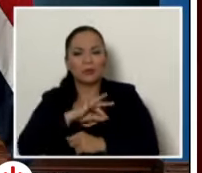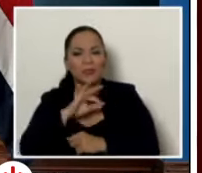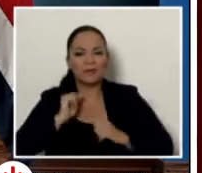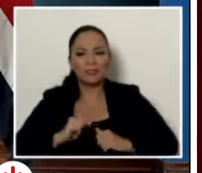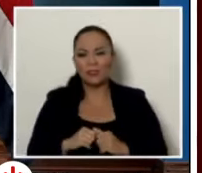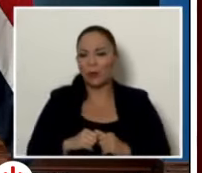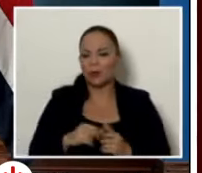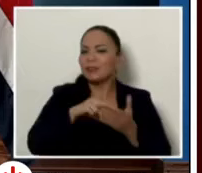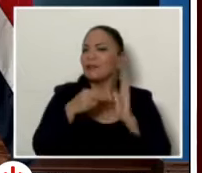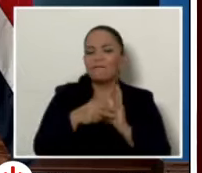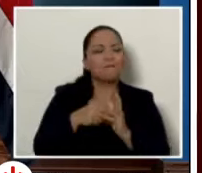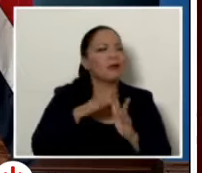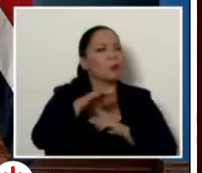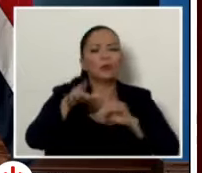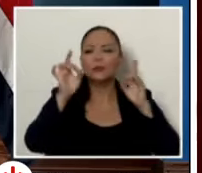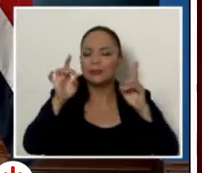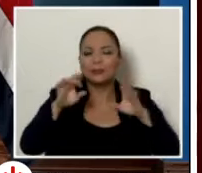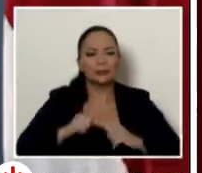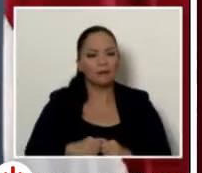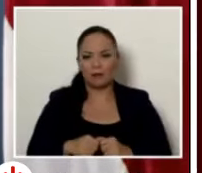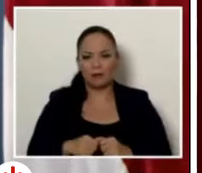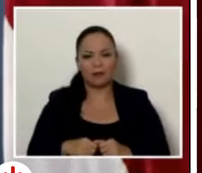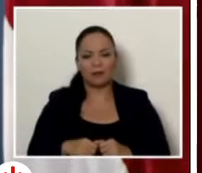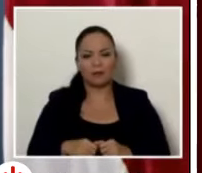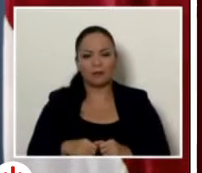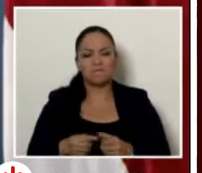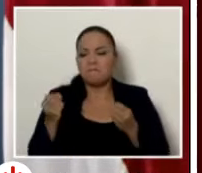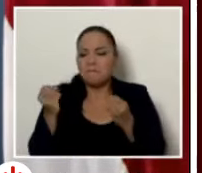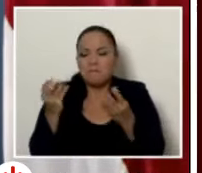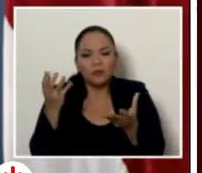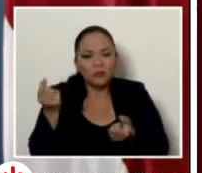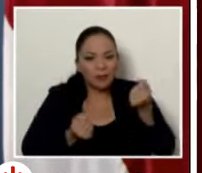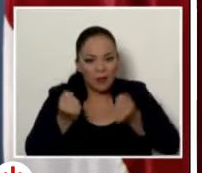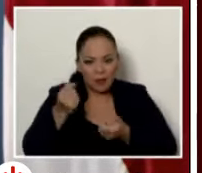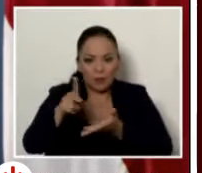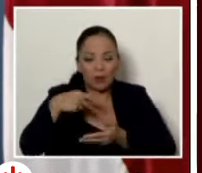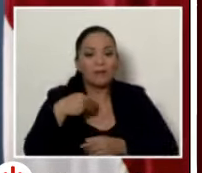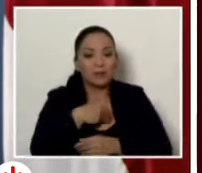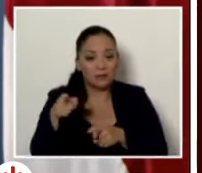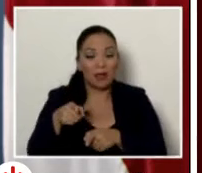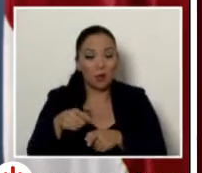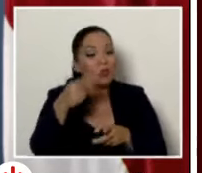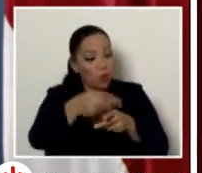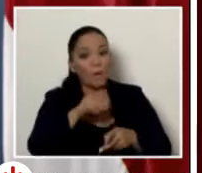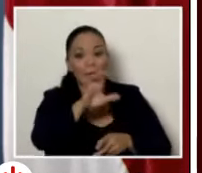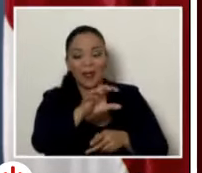hay decenas de carros que pagó el ministerio que están a nombre de la fundación